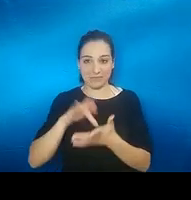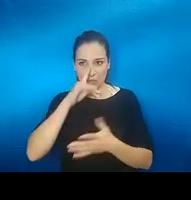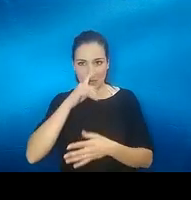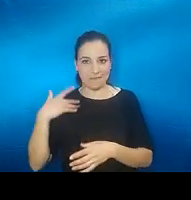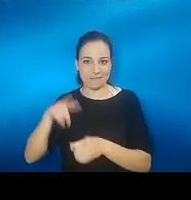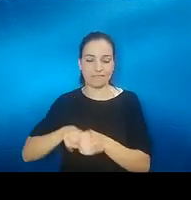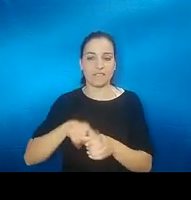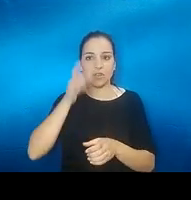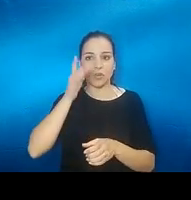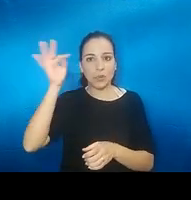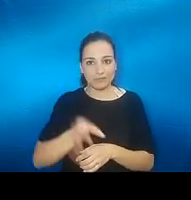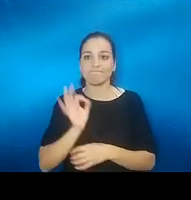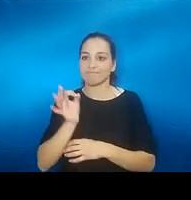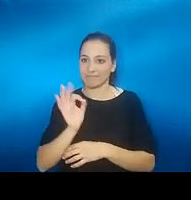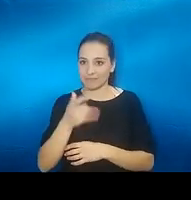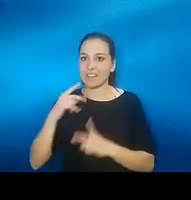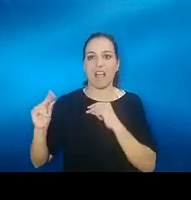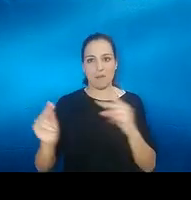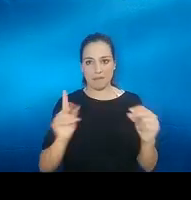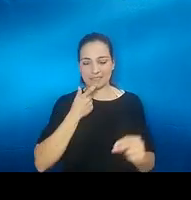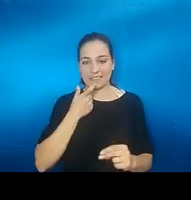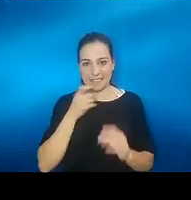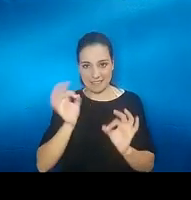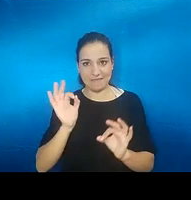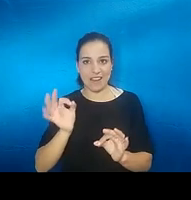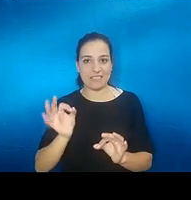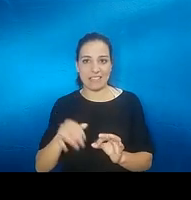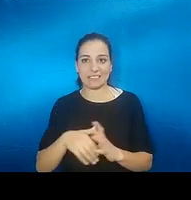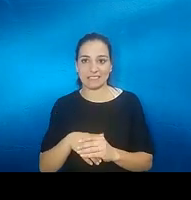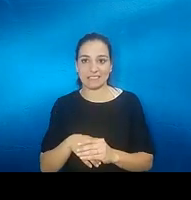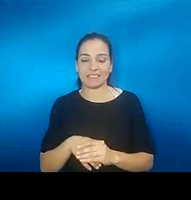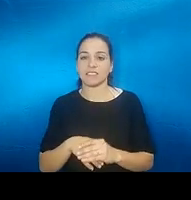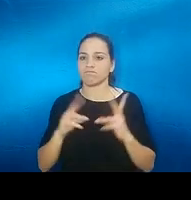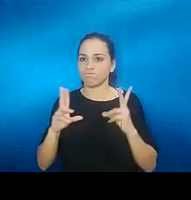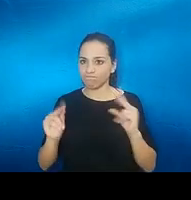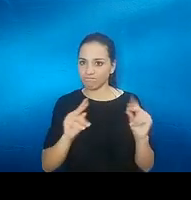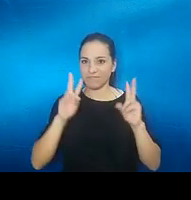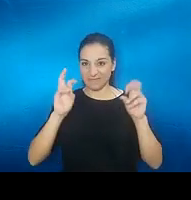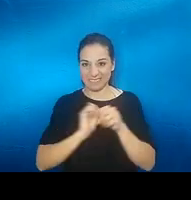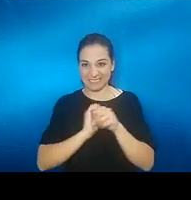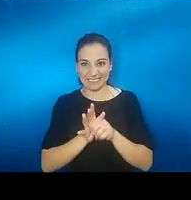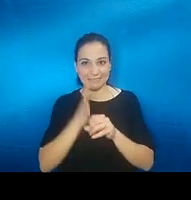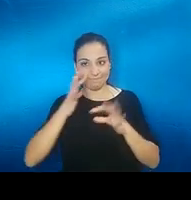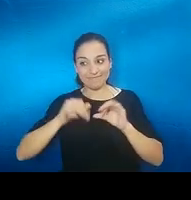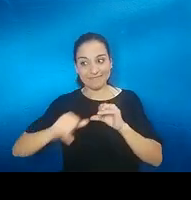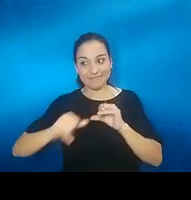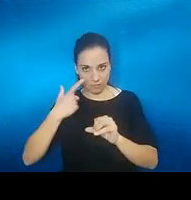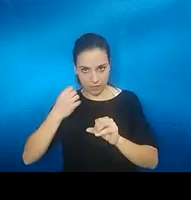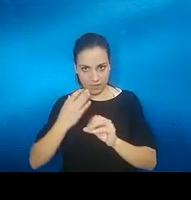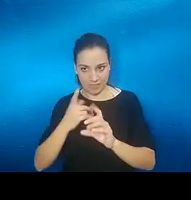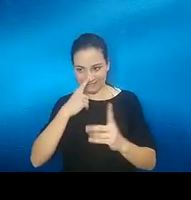evidentemente es algo que se dijo porque es realidad y ya no solamente en petit comité sino en